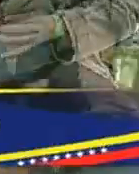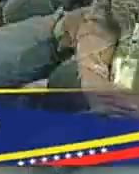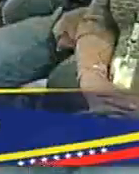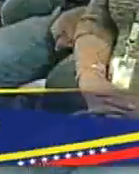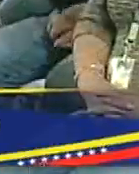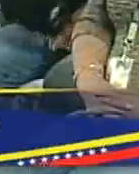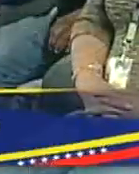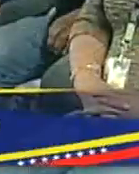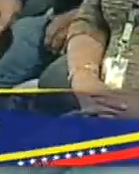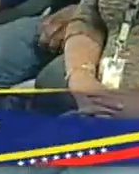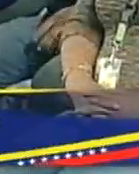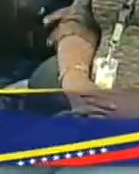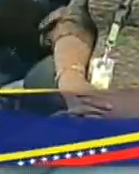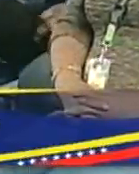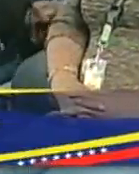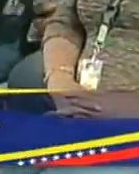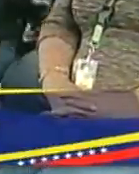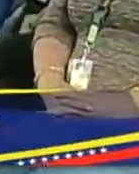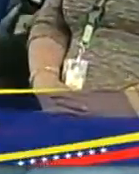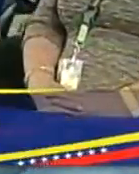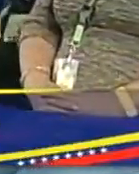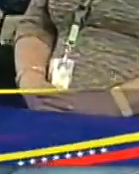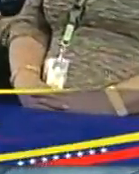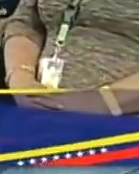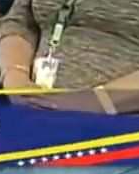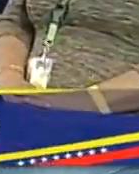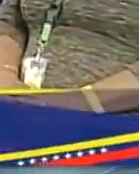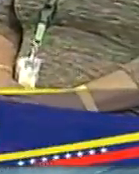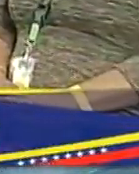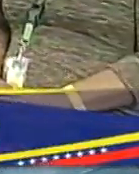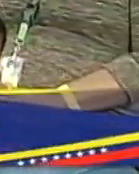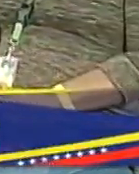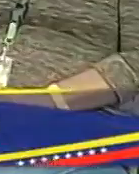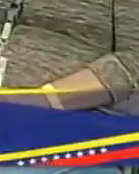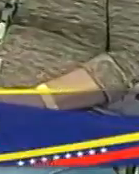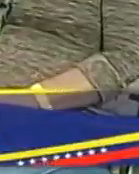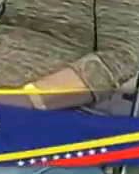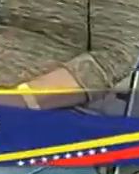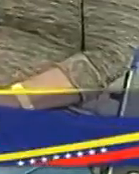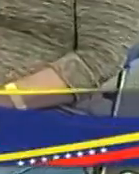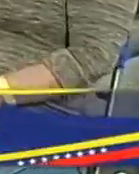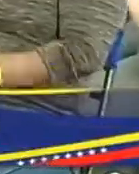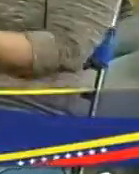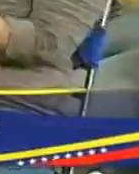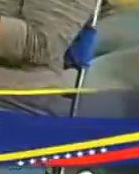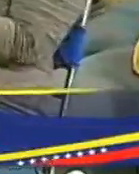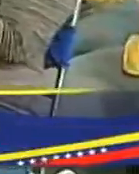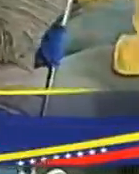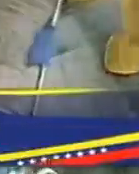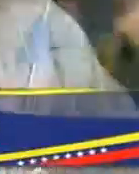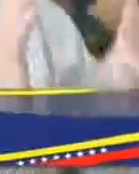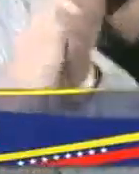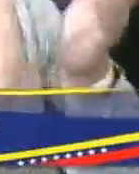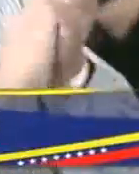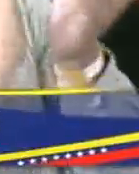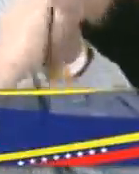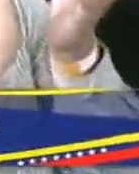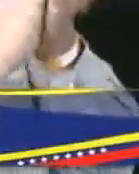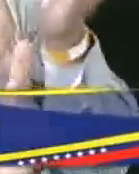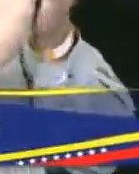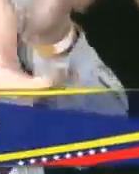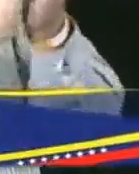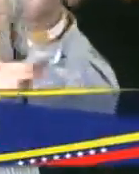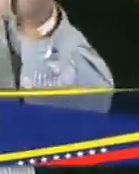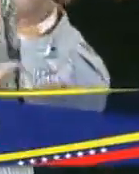compartida, sino una responsabilidad diferenciada porque solo basta ver las emisiones de gases de la Unión Europea